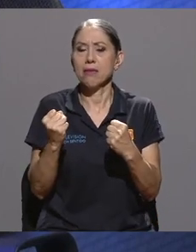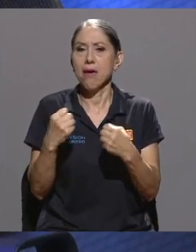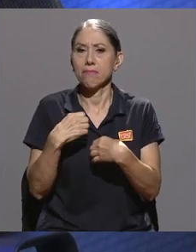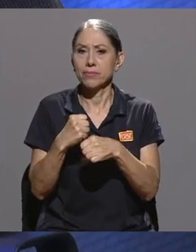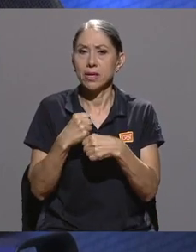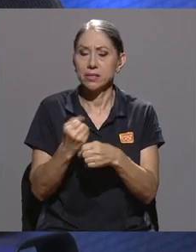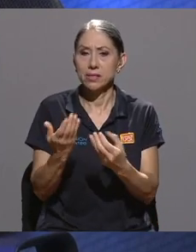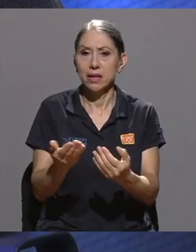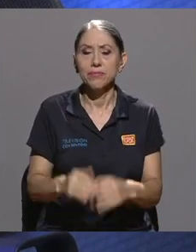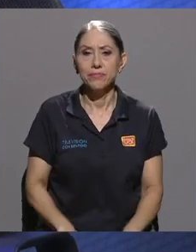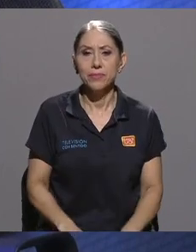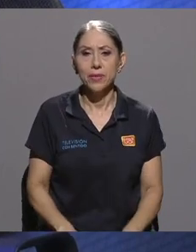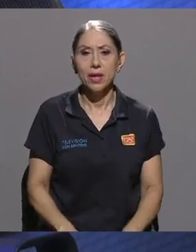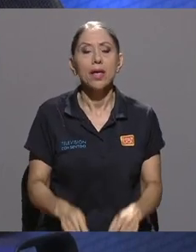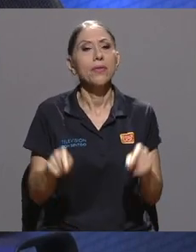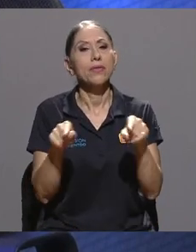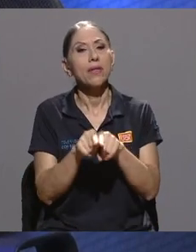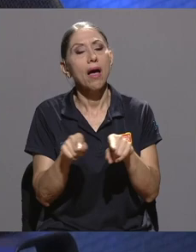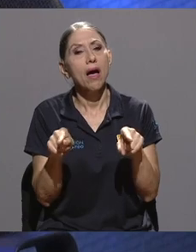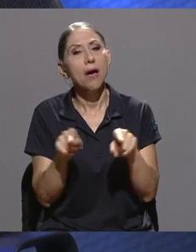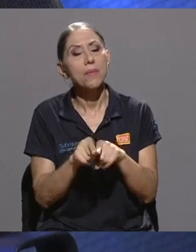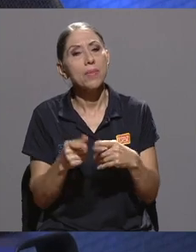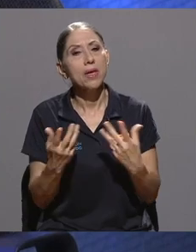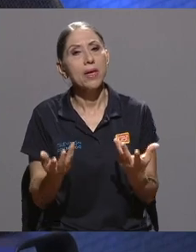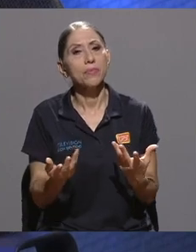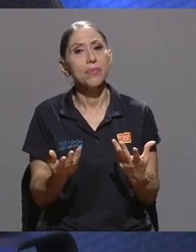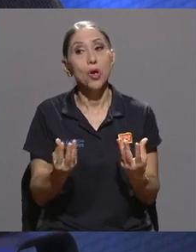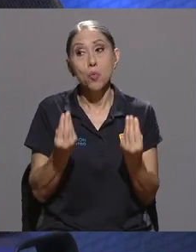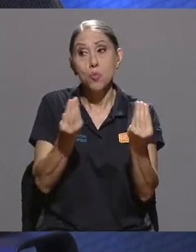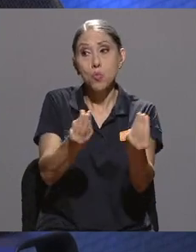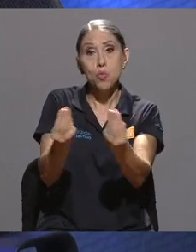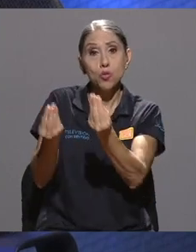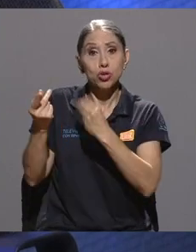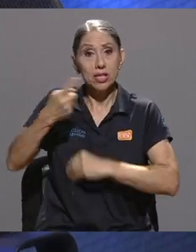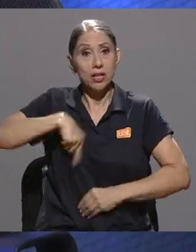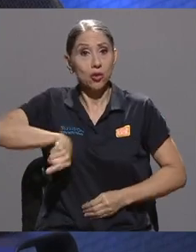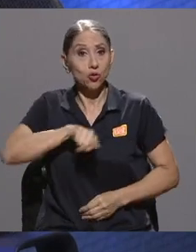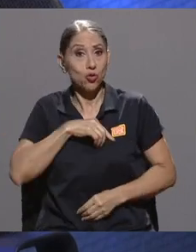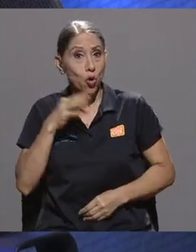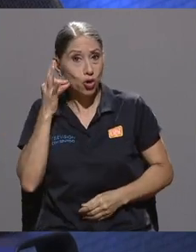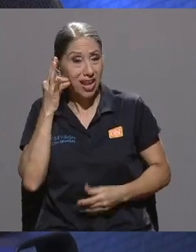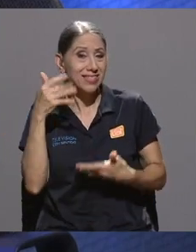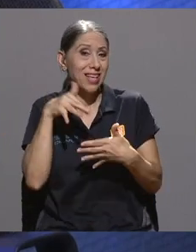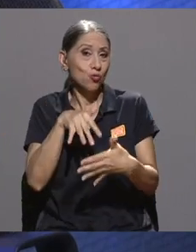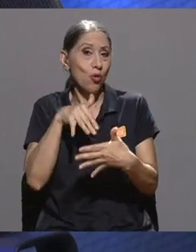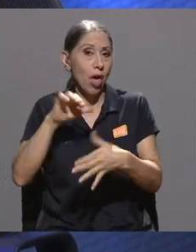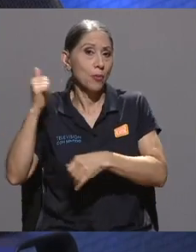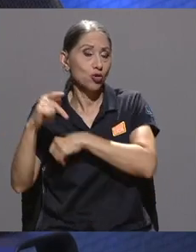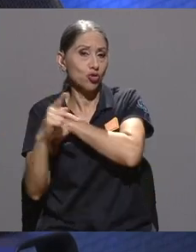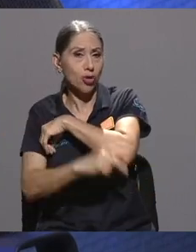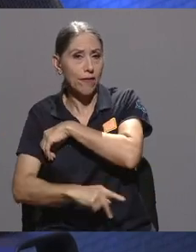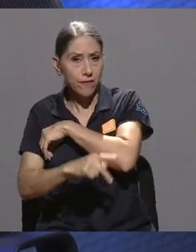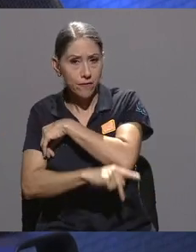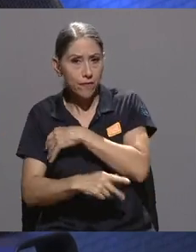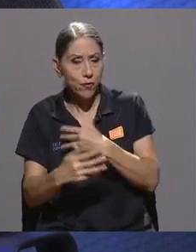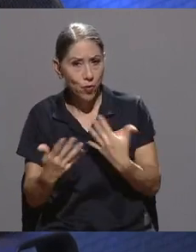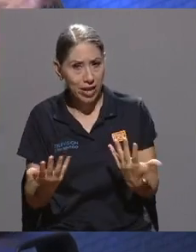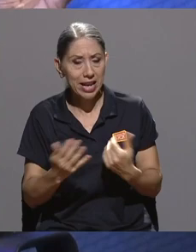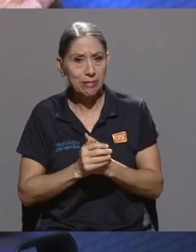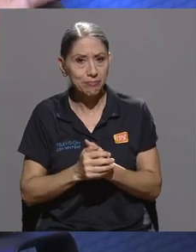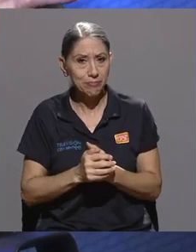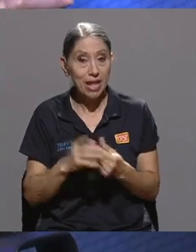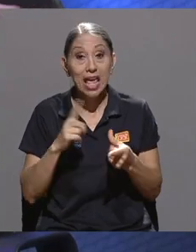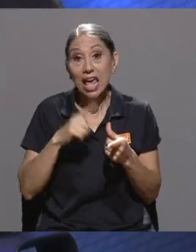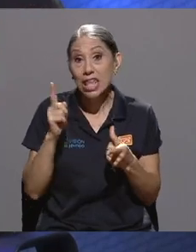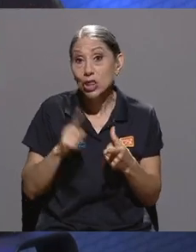que también es mucho el hecho de que muchas somos también estudiadas afuera, entonces, es el salir